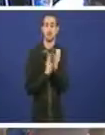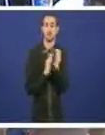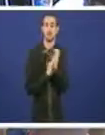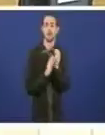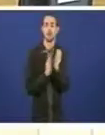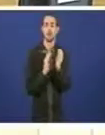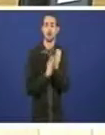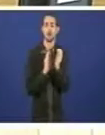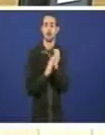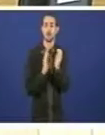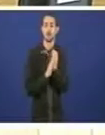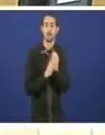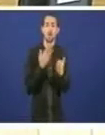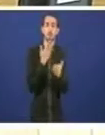moción do Grupo Parlamentario dos Socialistas de